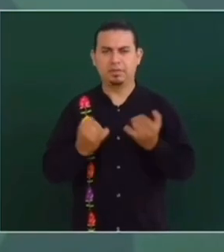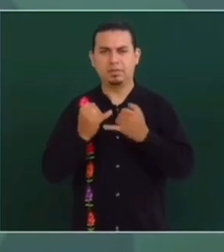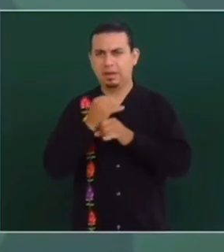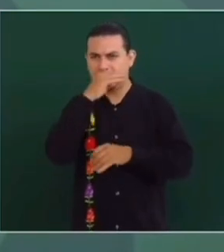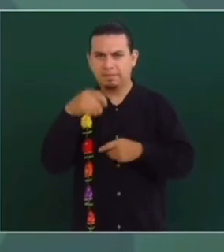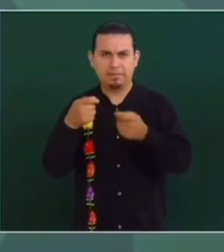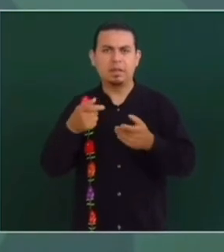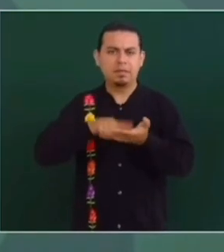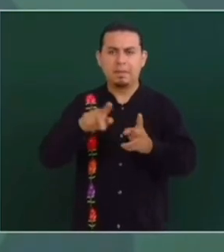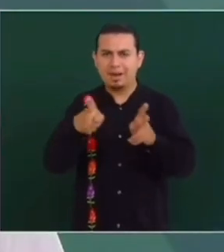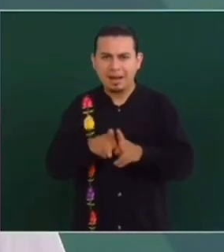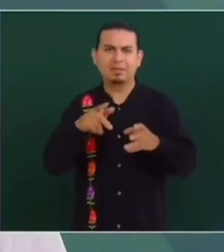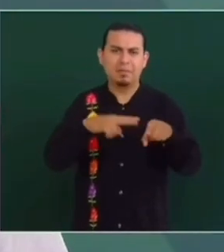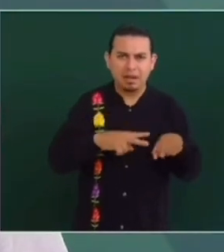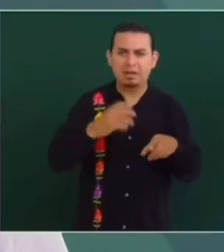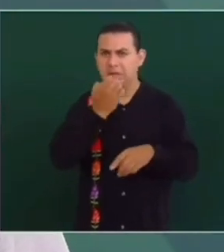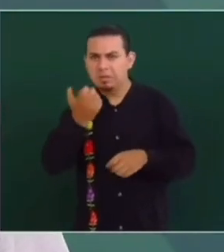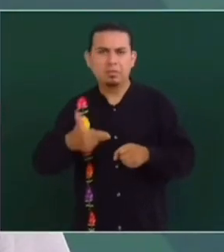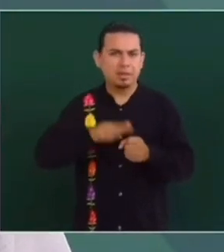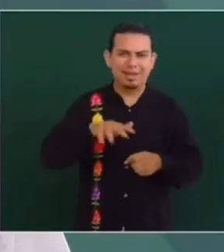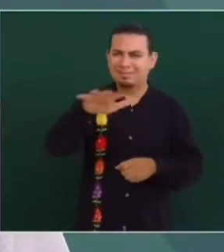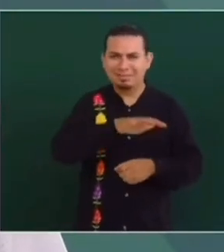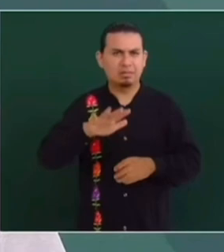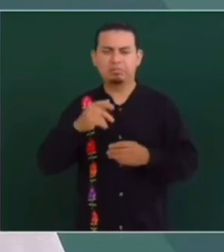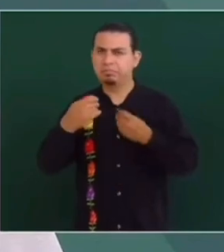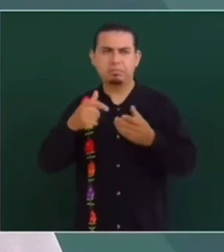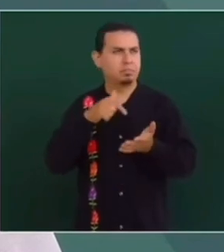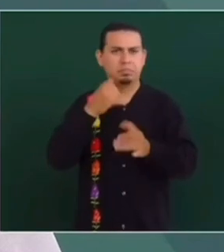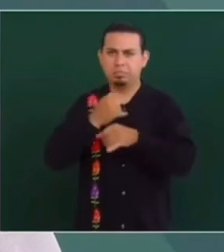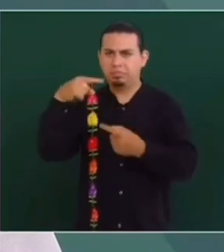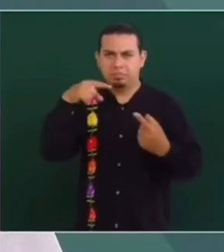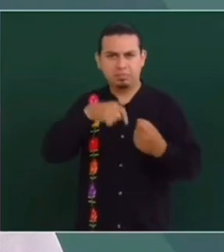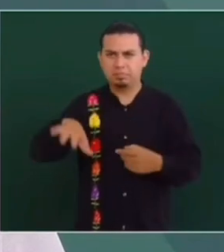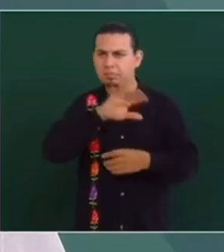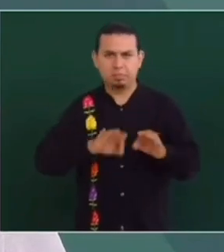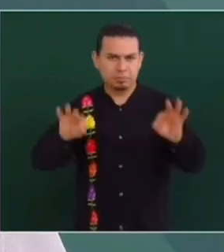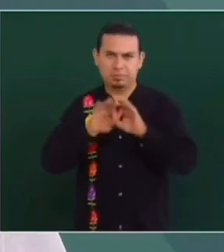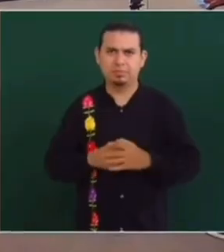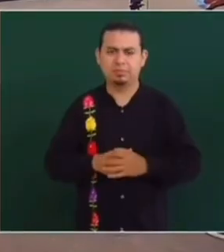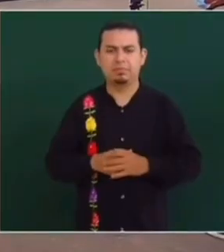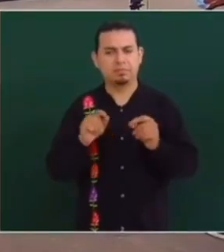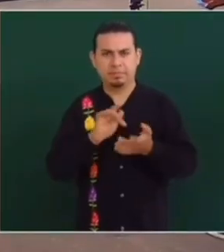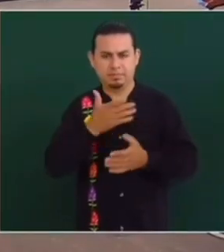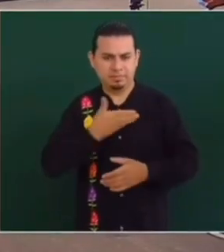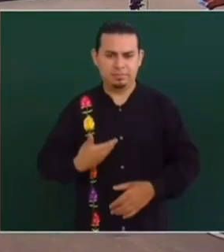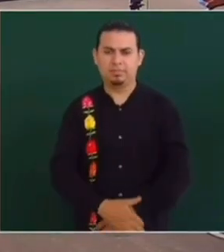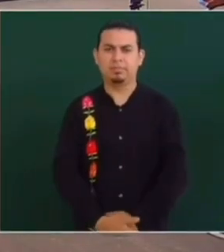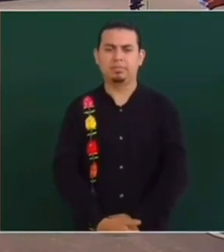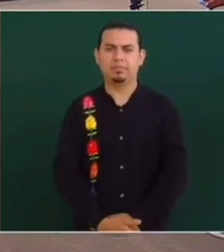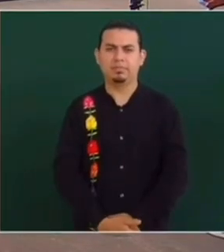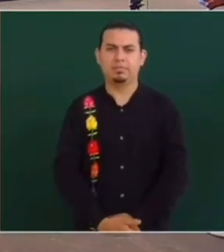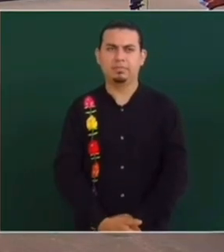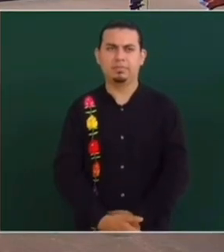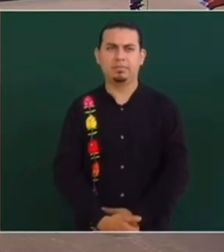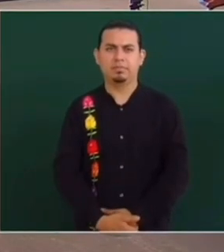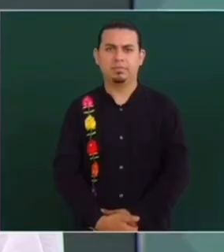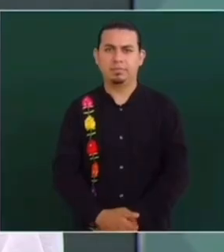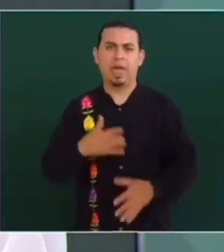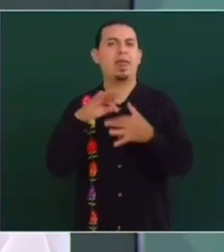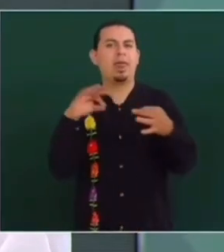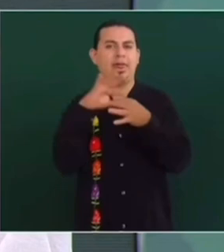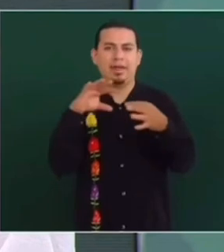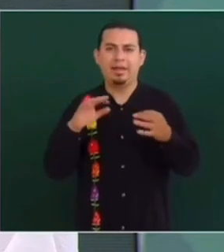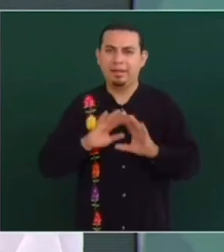internet gratuito en plazas públicas, en escuelas, en hospitales, en todos los sitios de interés colectivo. Gracias, presidente. Ya les